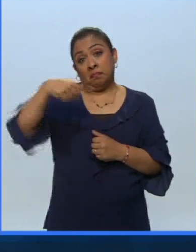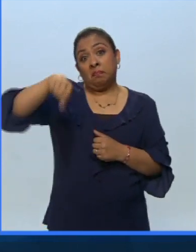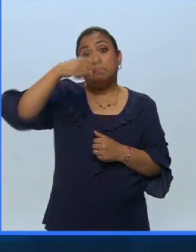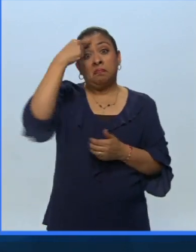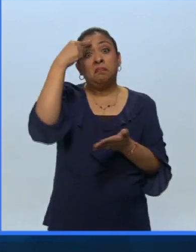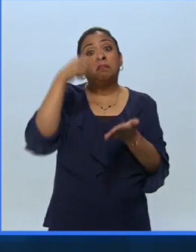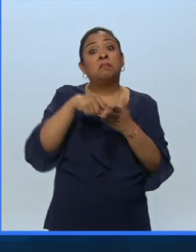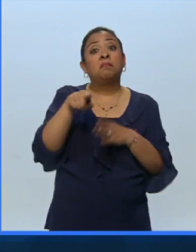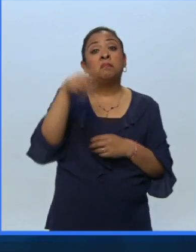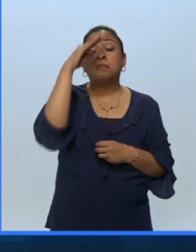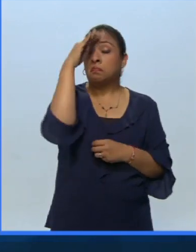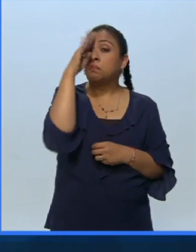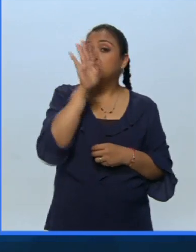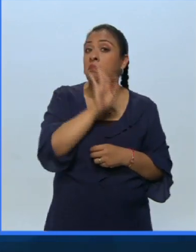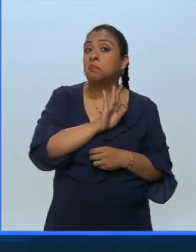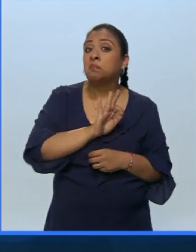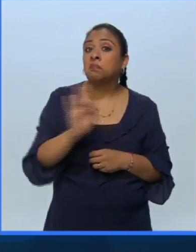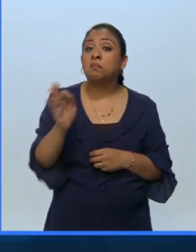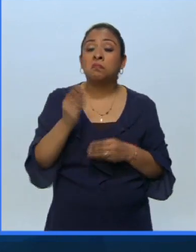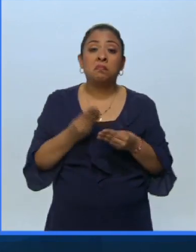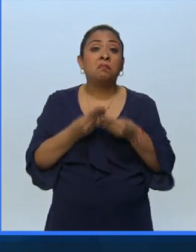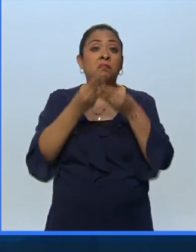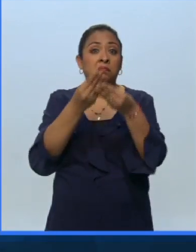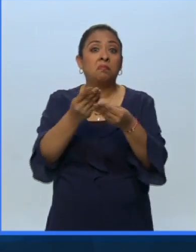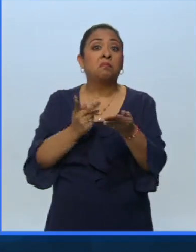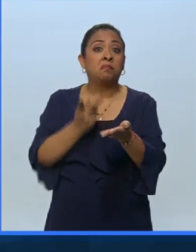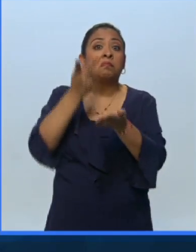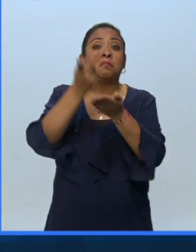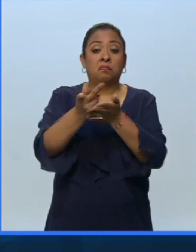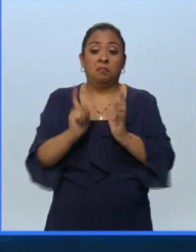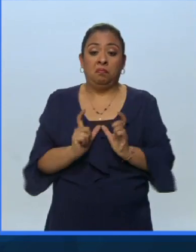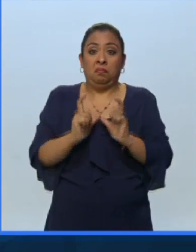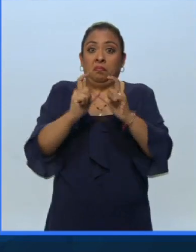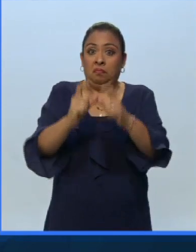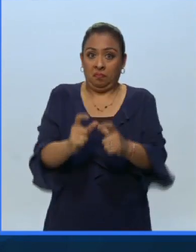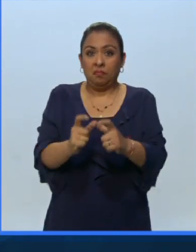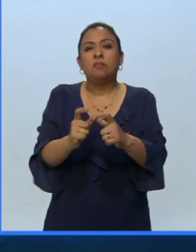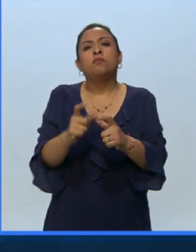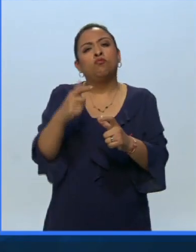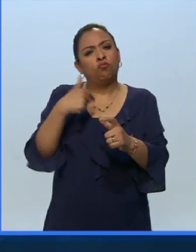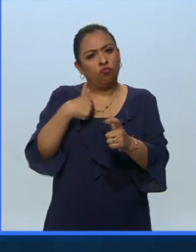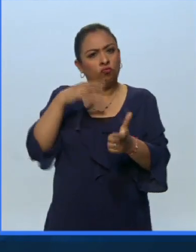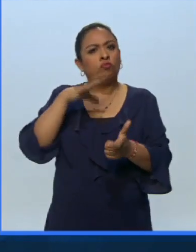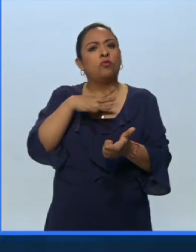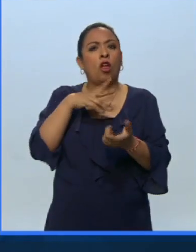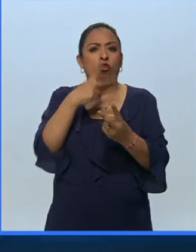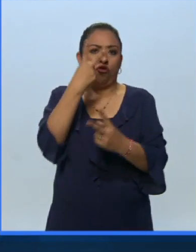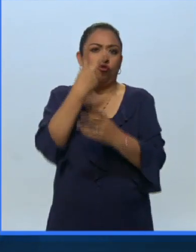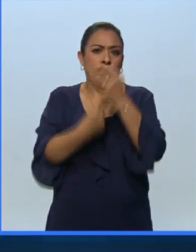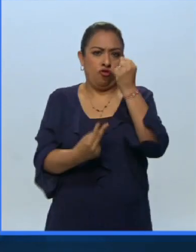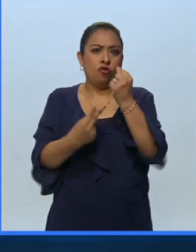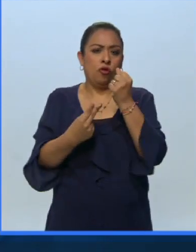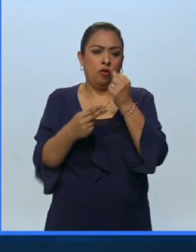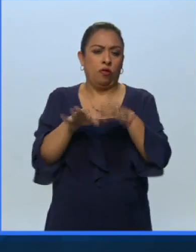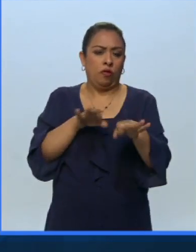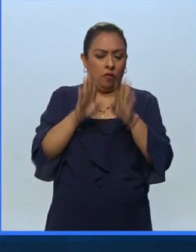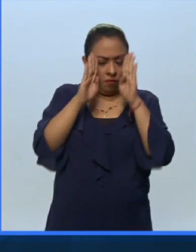pensaron que sí podía recibir esta medalla, dado que comparto las dos profesiones.